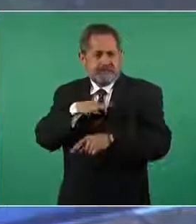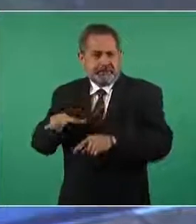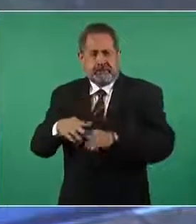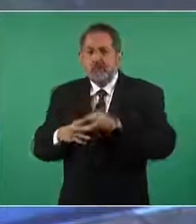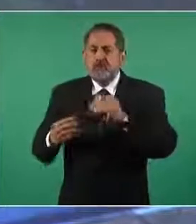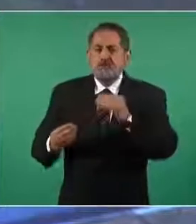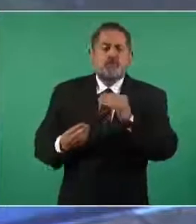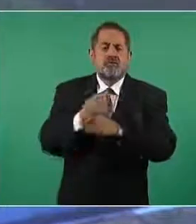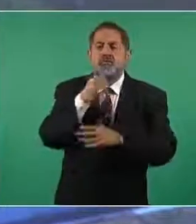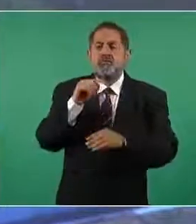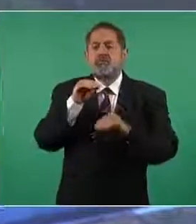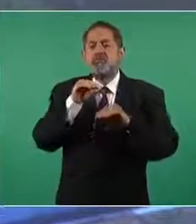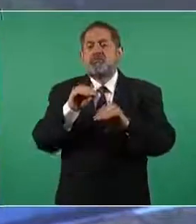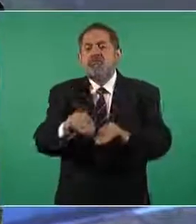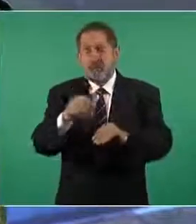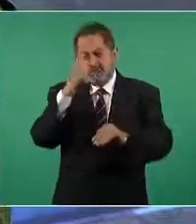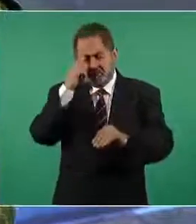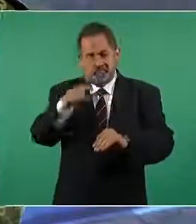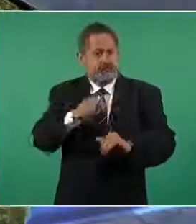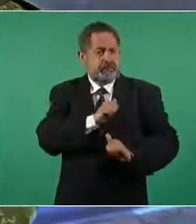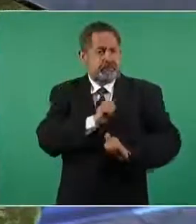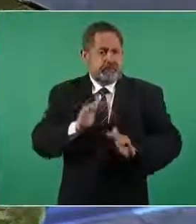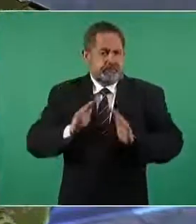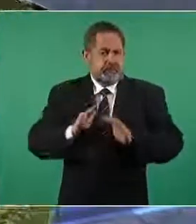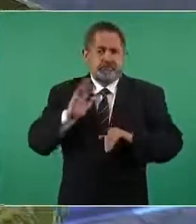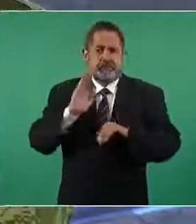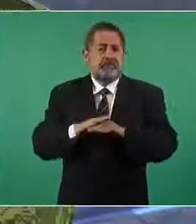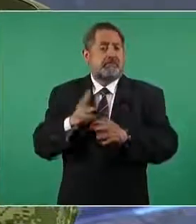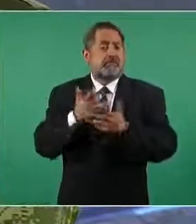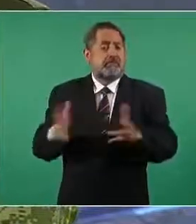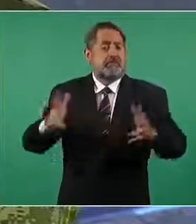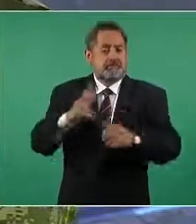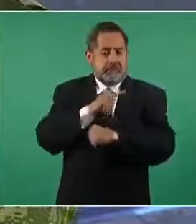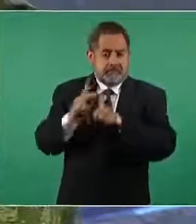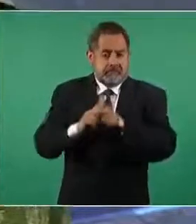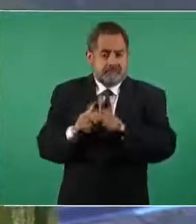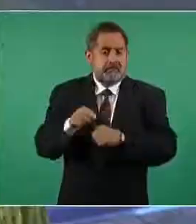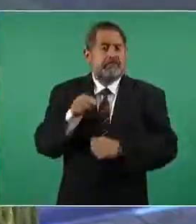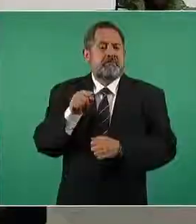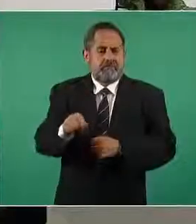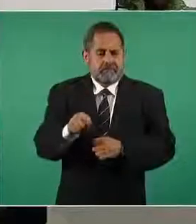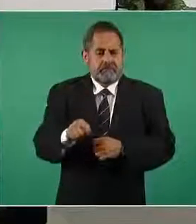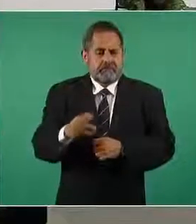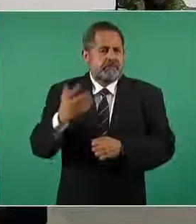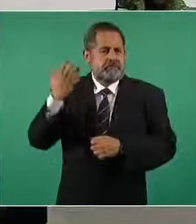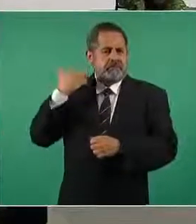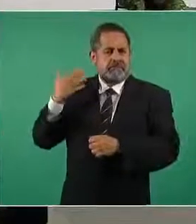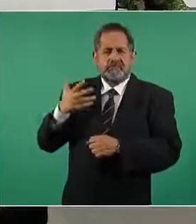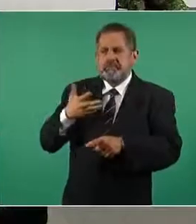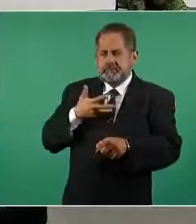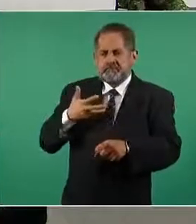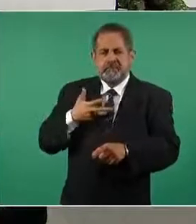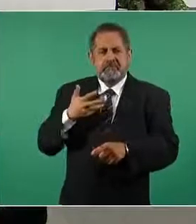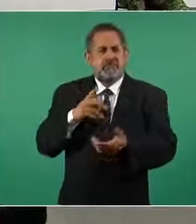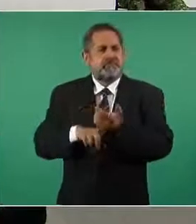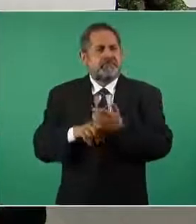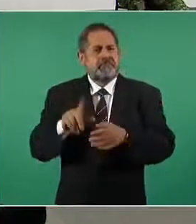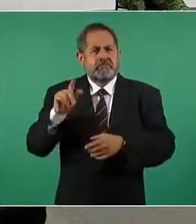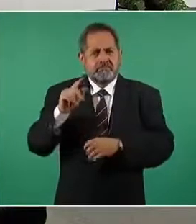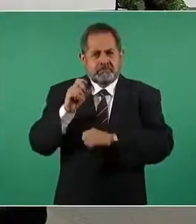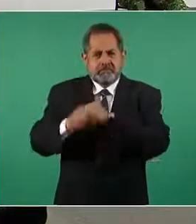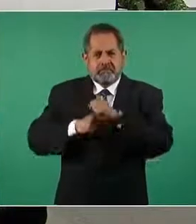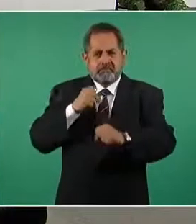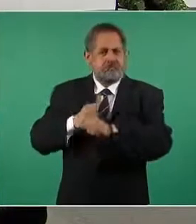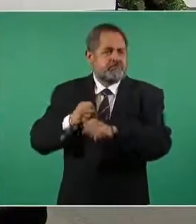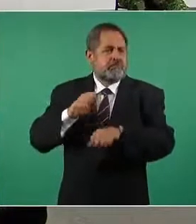de nuevas instalaciones para la base y el militar más grande del país que ya en su promedio tenían más de 70 años de antigüedad